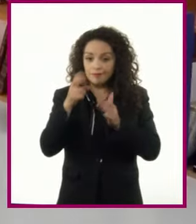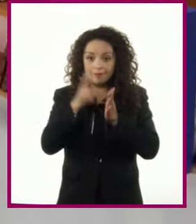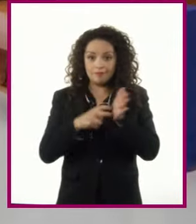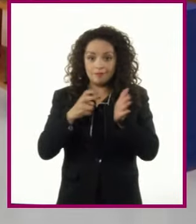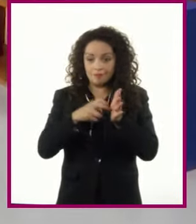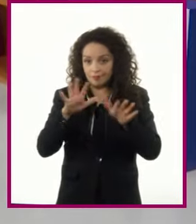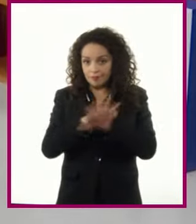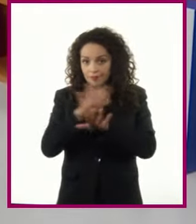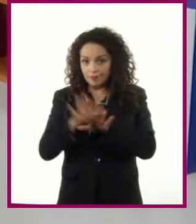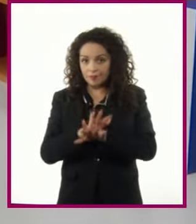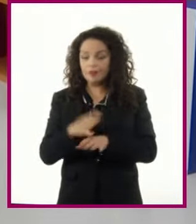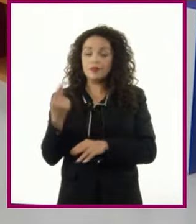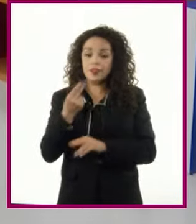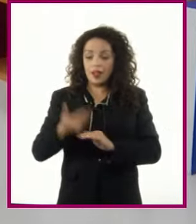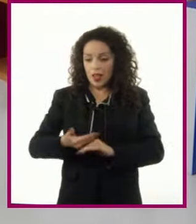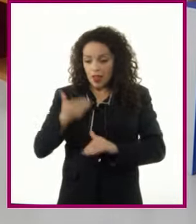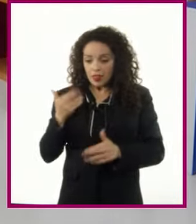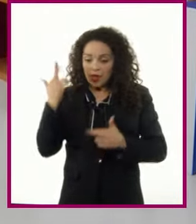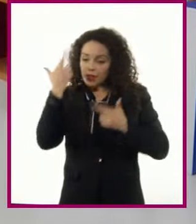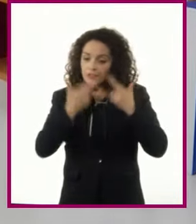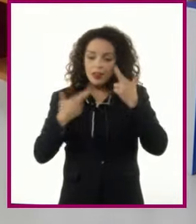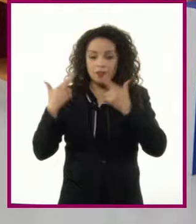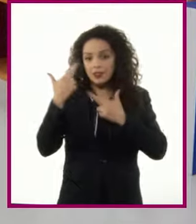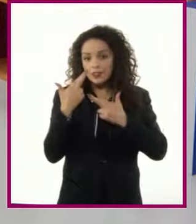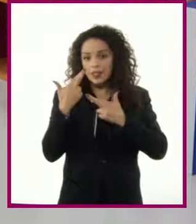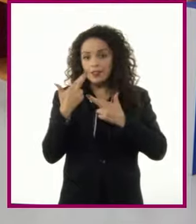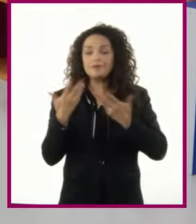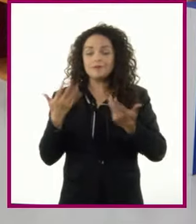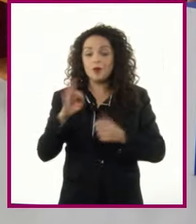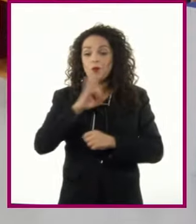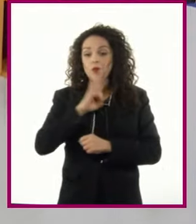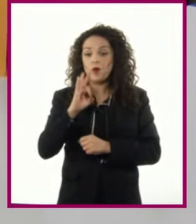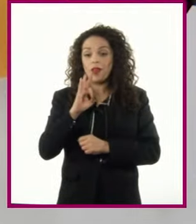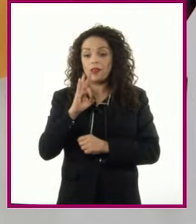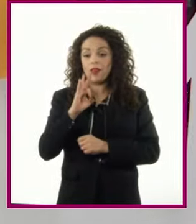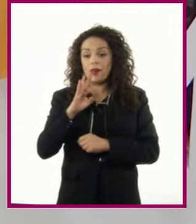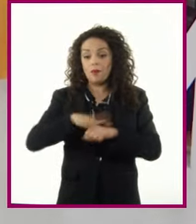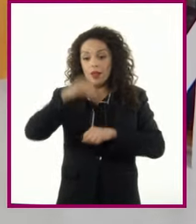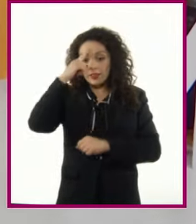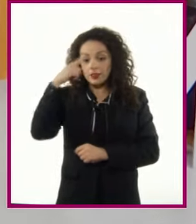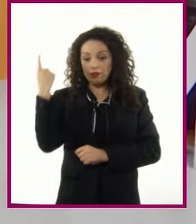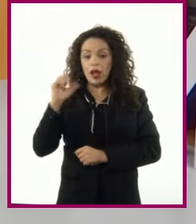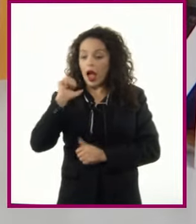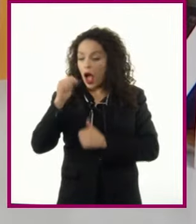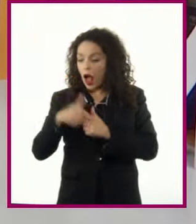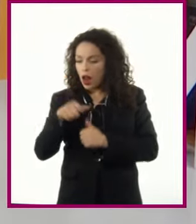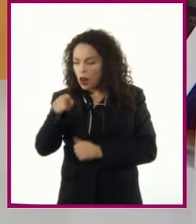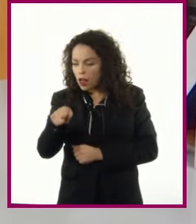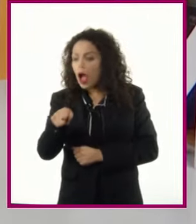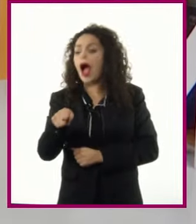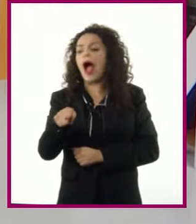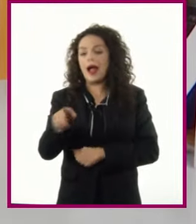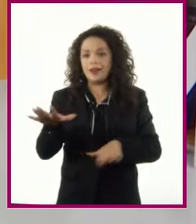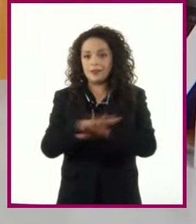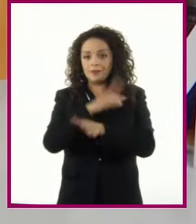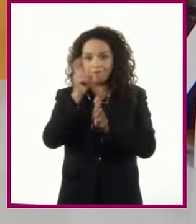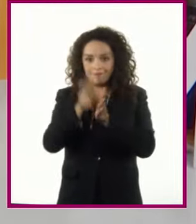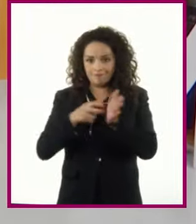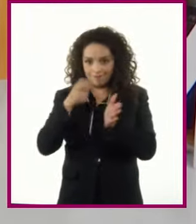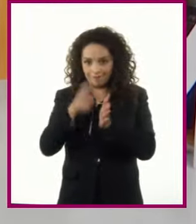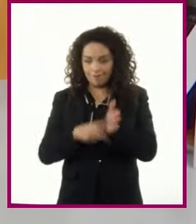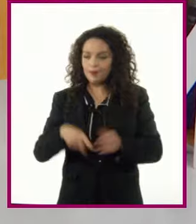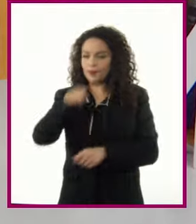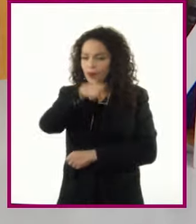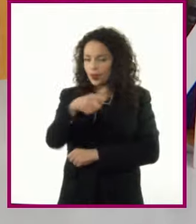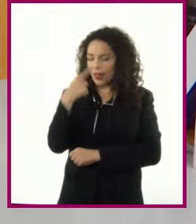si se revisan de esta manera Es más seguro localizar los aspectos que se puedan corregir Fíjese, profesor, que